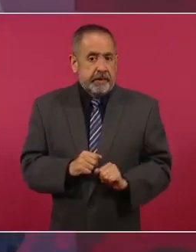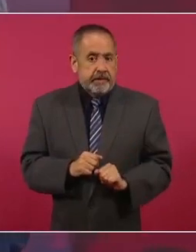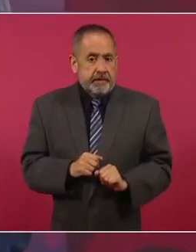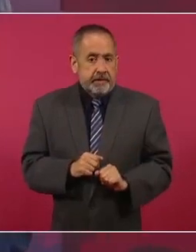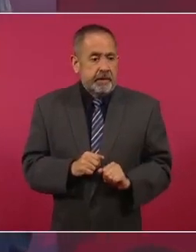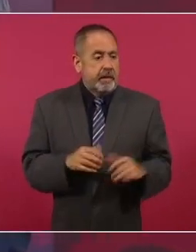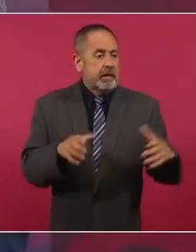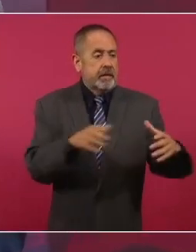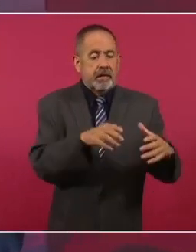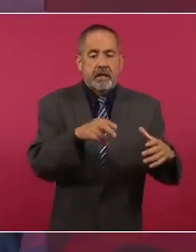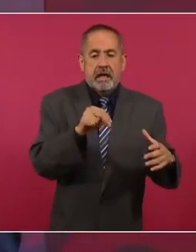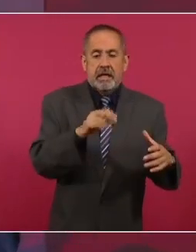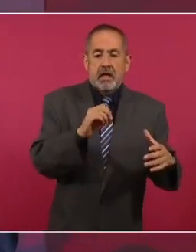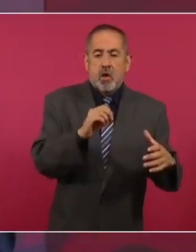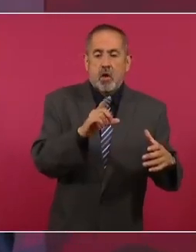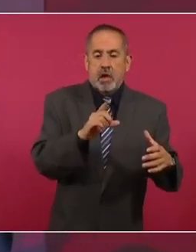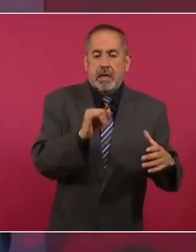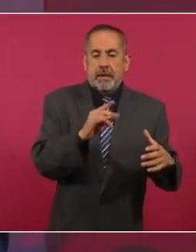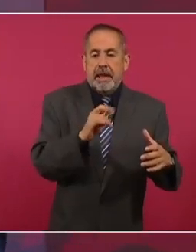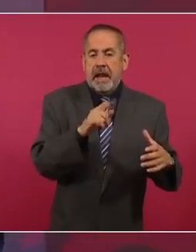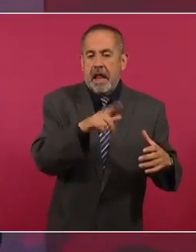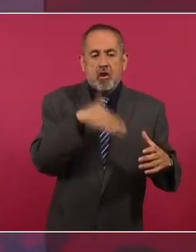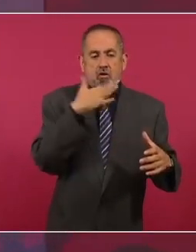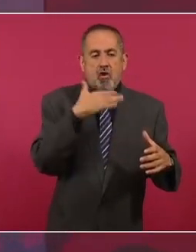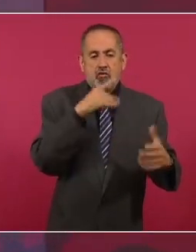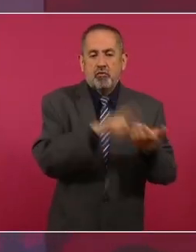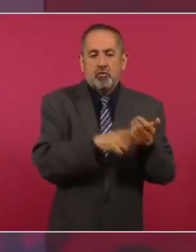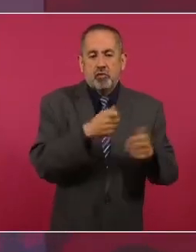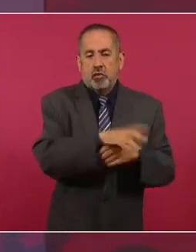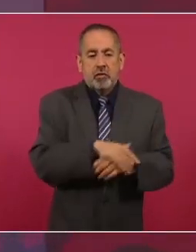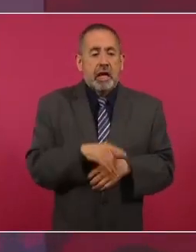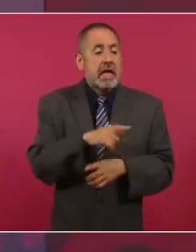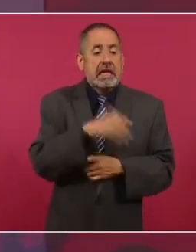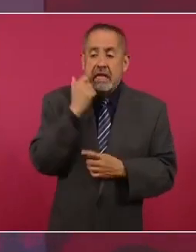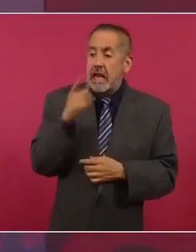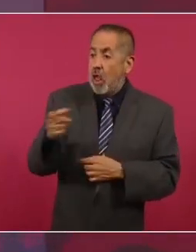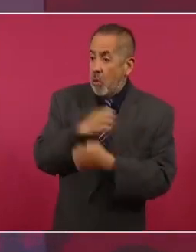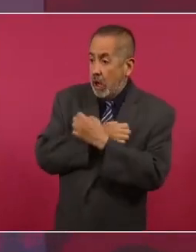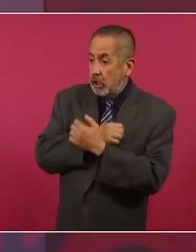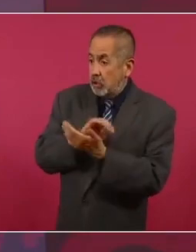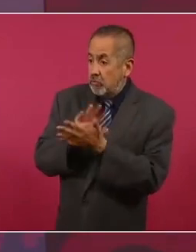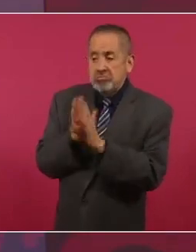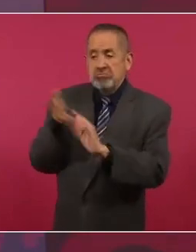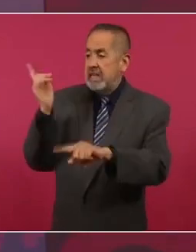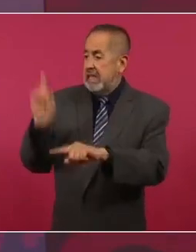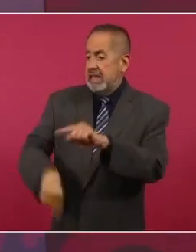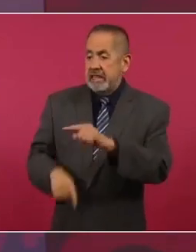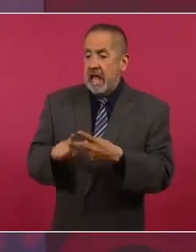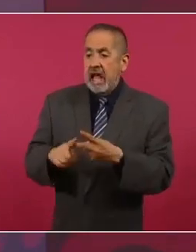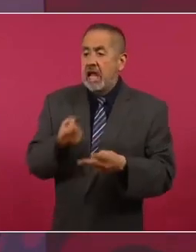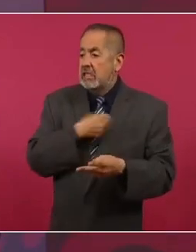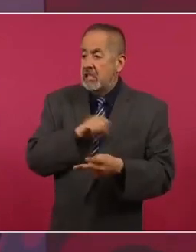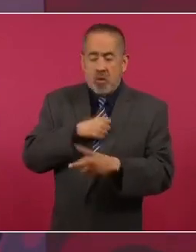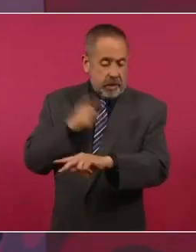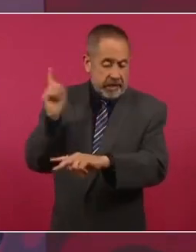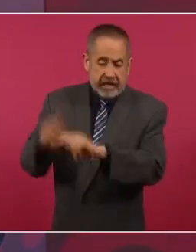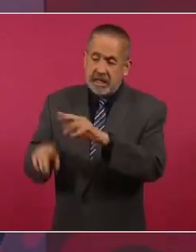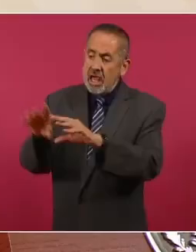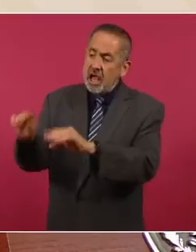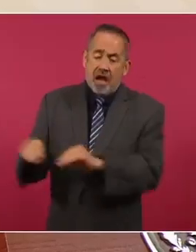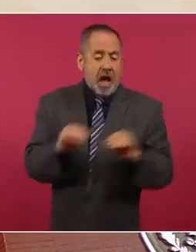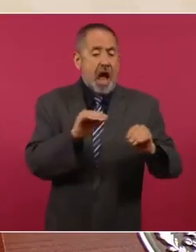neoliberales, neoporfiristas corruptos, el convertir la educación y la salud en privilegios